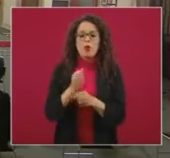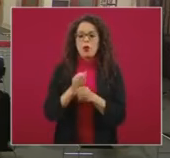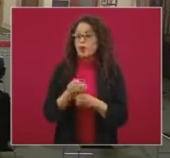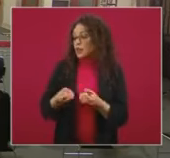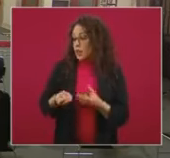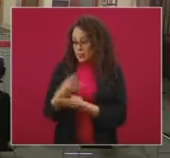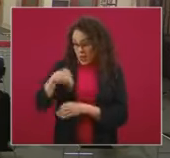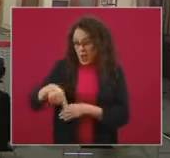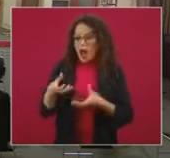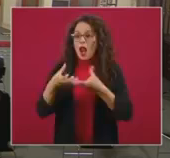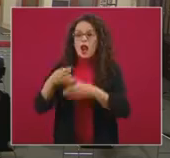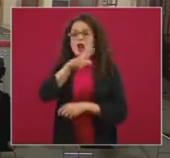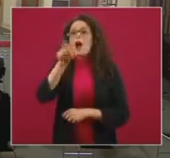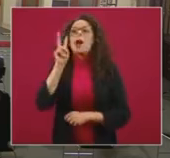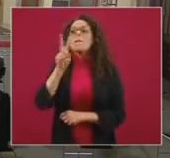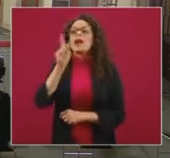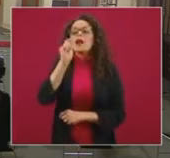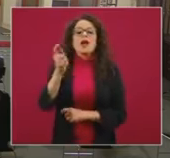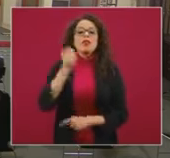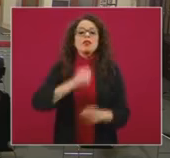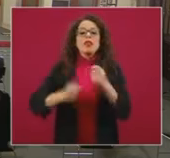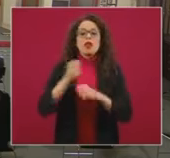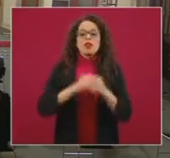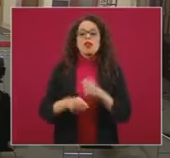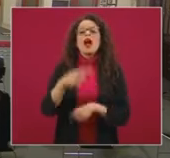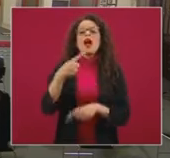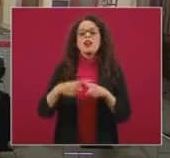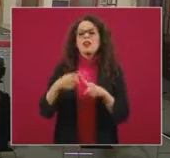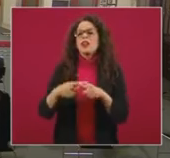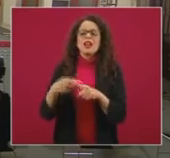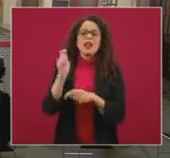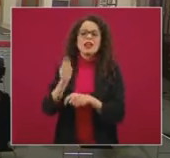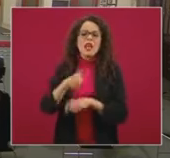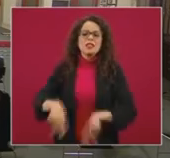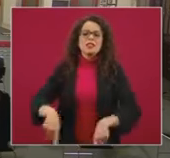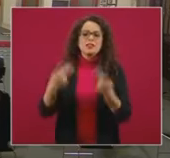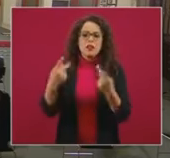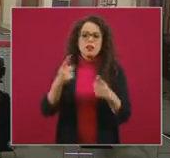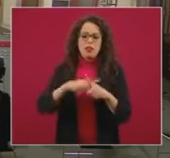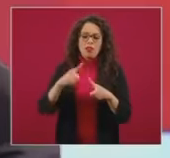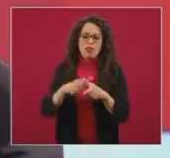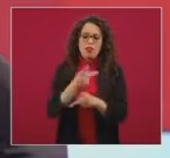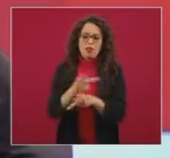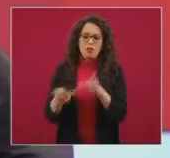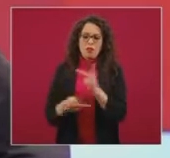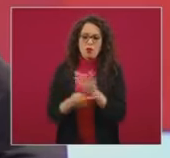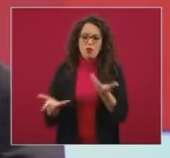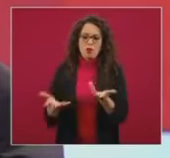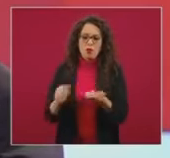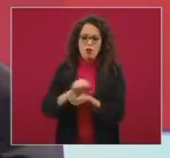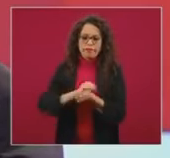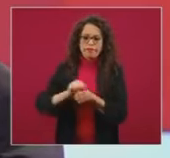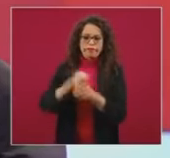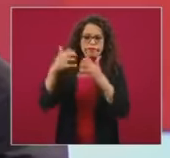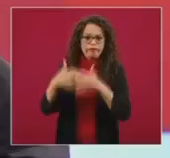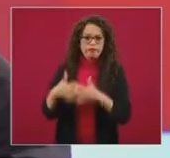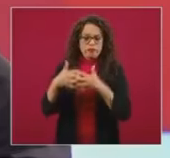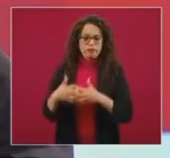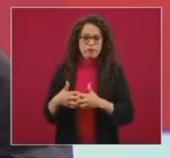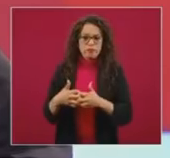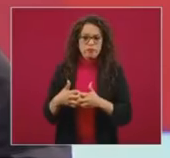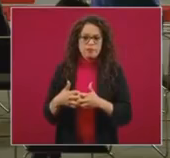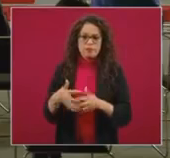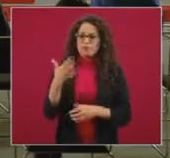encontrar es una tienda donde lo que se vende son productos industrializados de baja calidad nutrición. Y